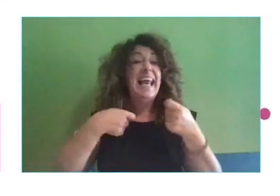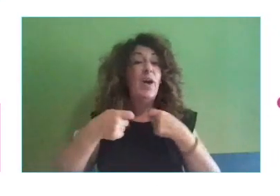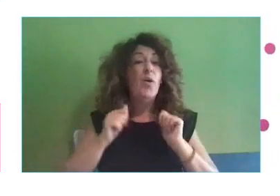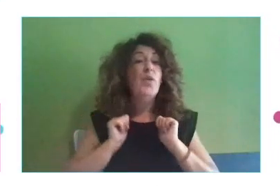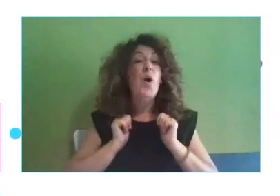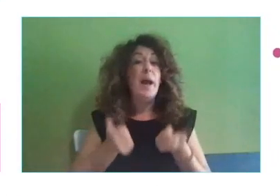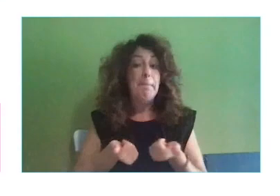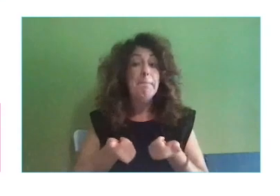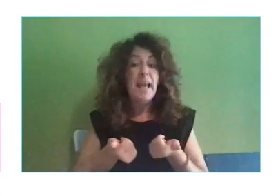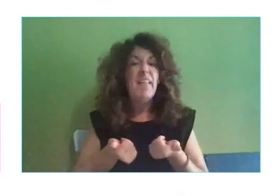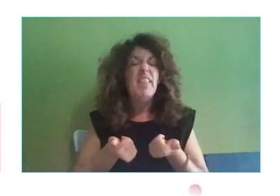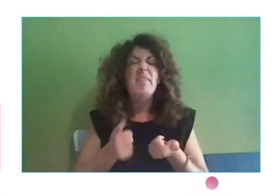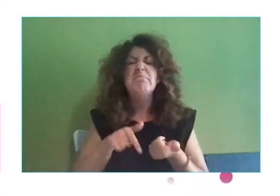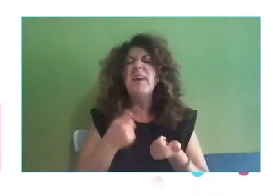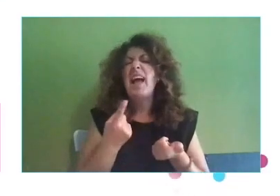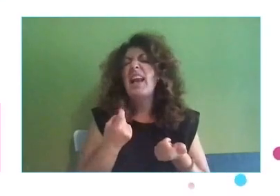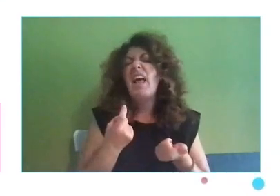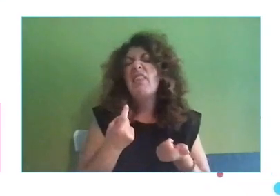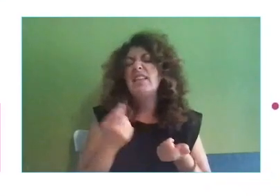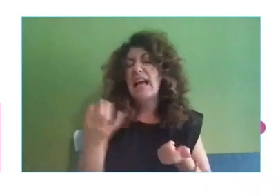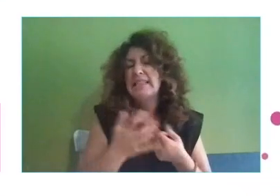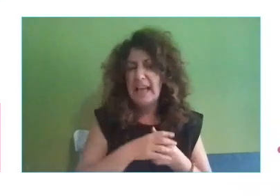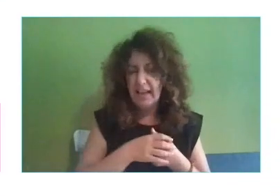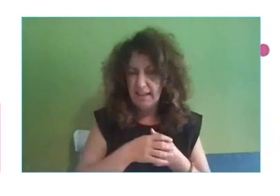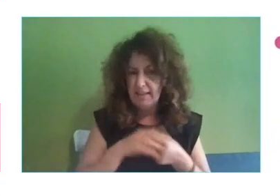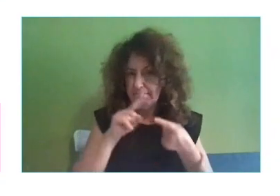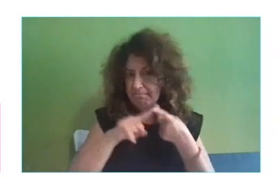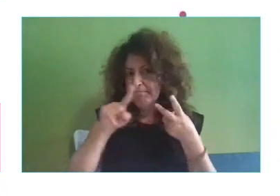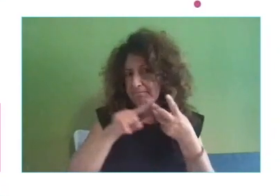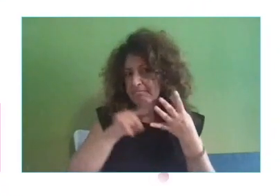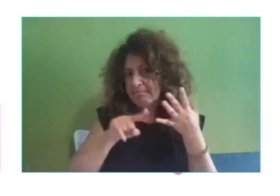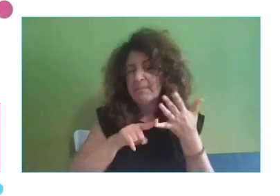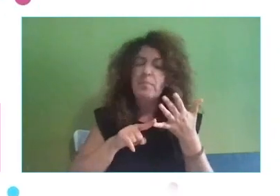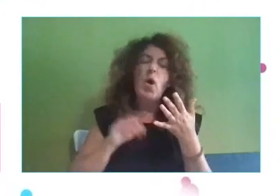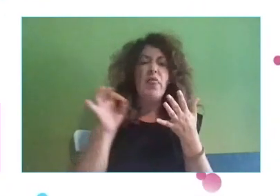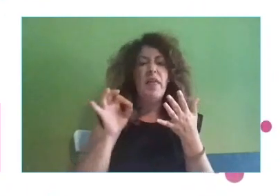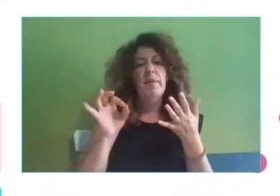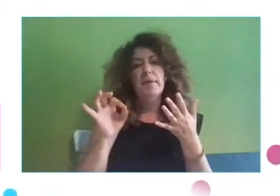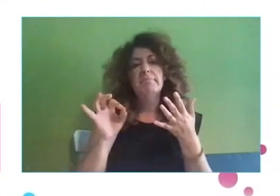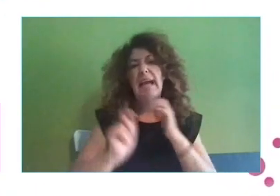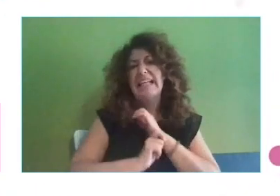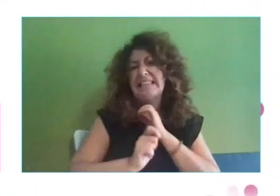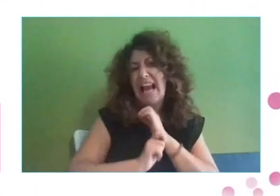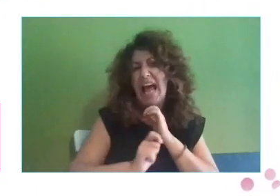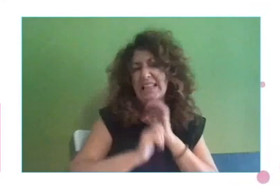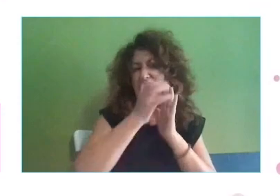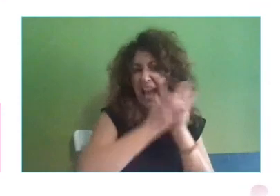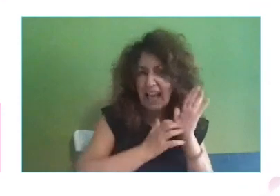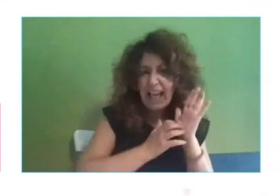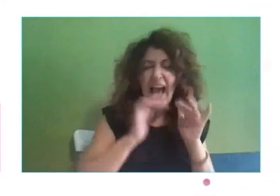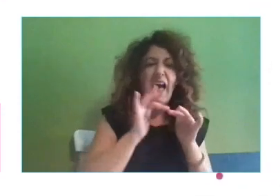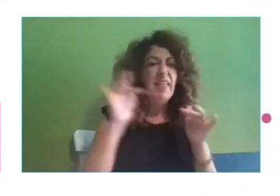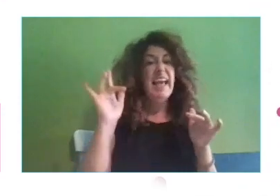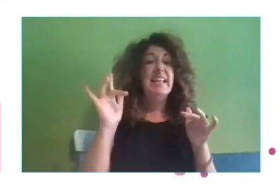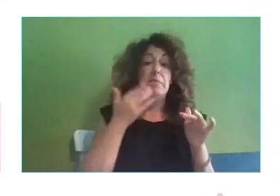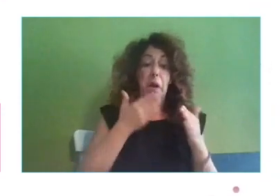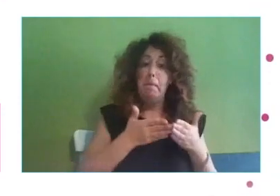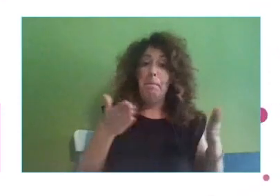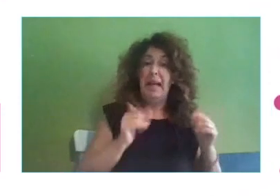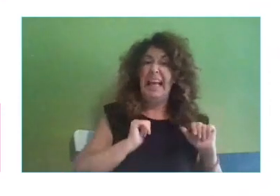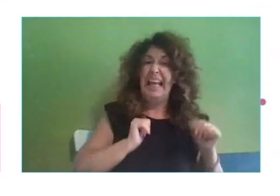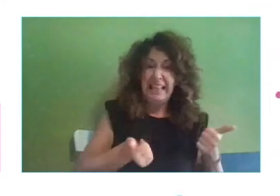claramente tiene que definirse una estrategia digital. Si ya es desde el principio, pues ya puedes utilizar estos